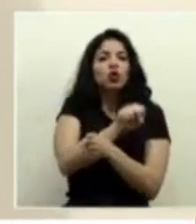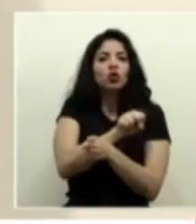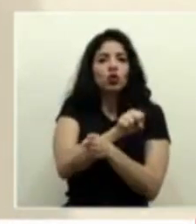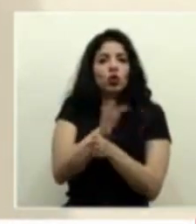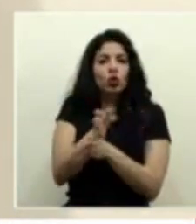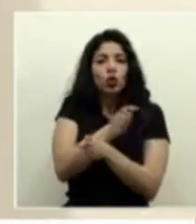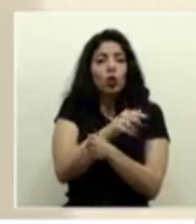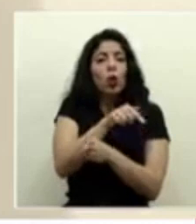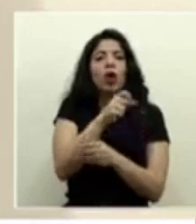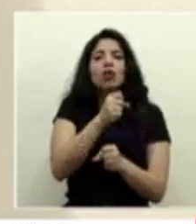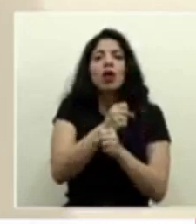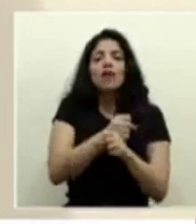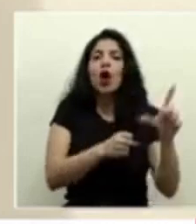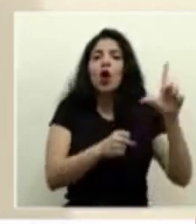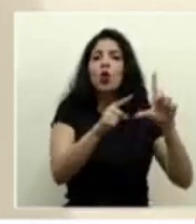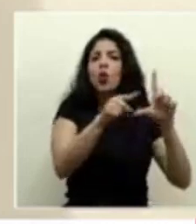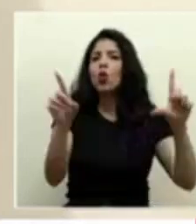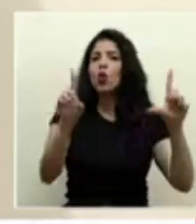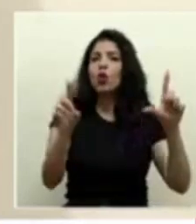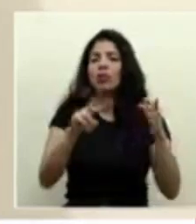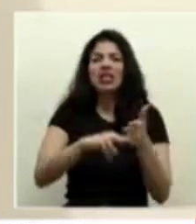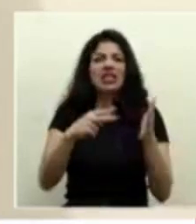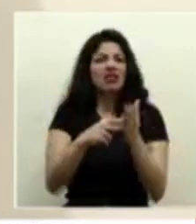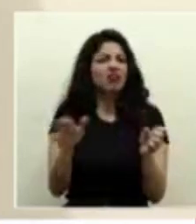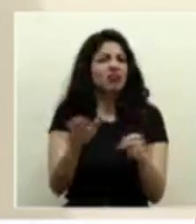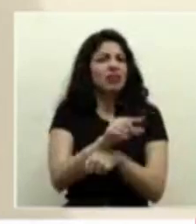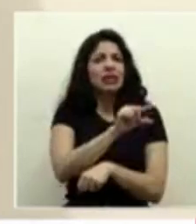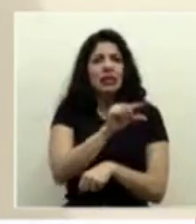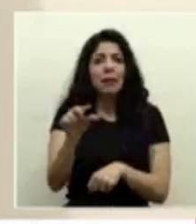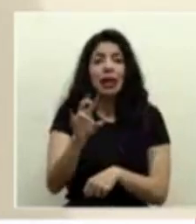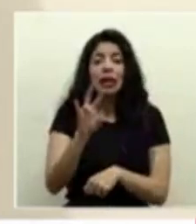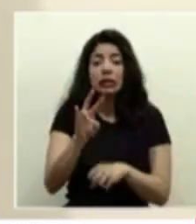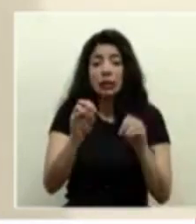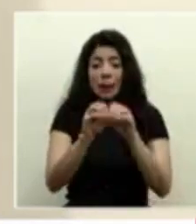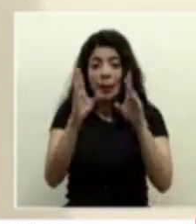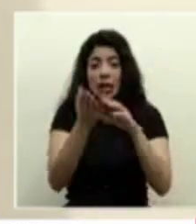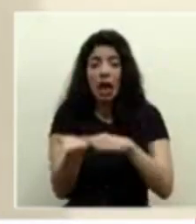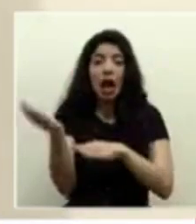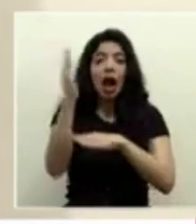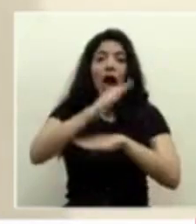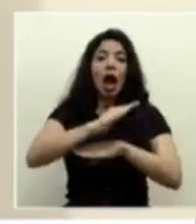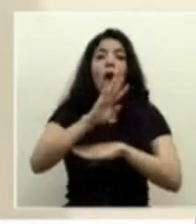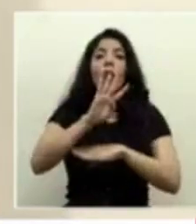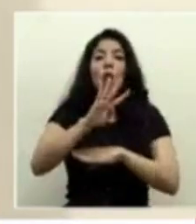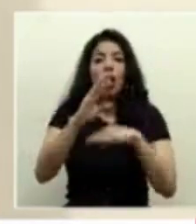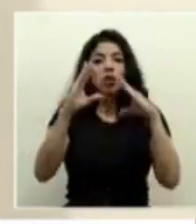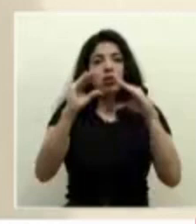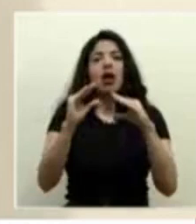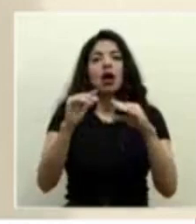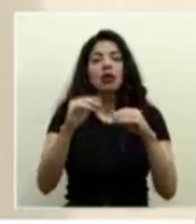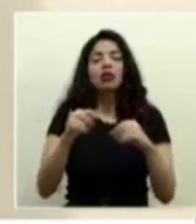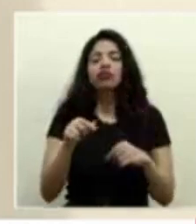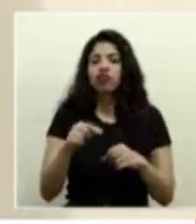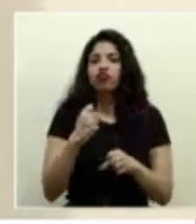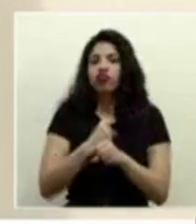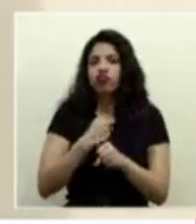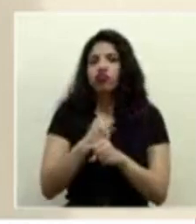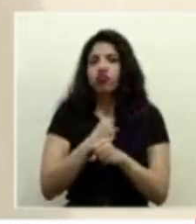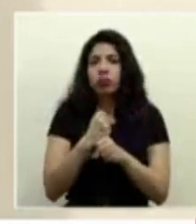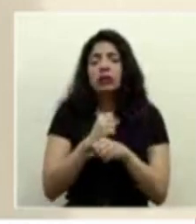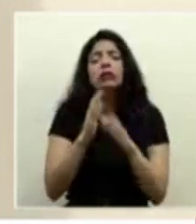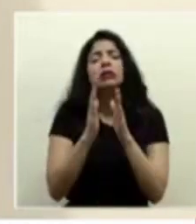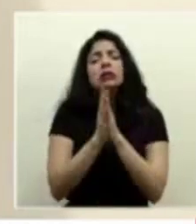a domingo o sea los 7 días de la semana de 7 de la mañana a 4 de la tarde por favor